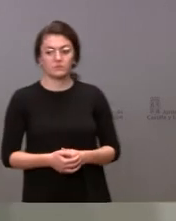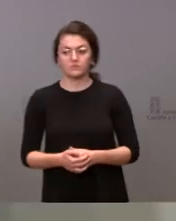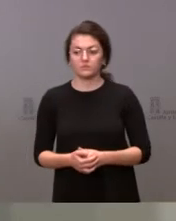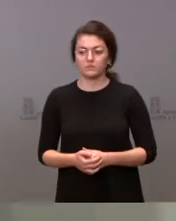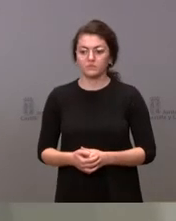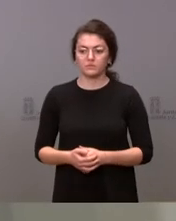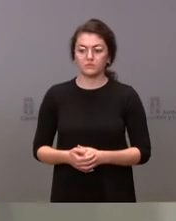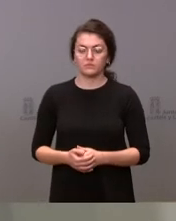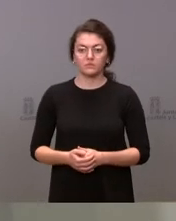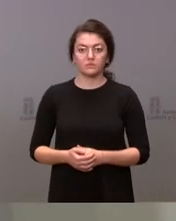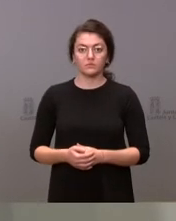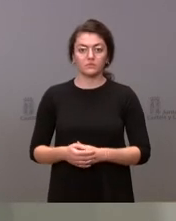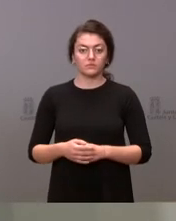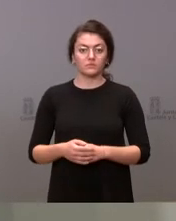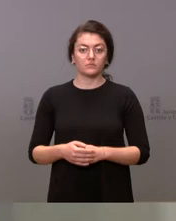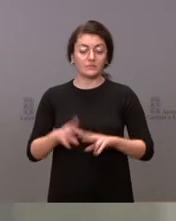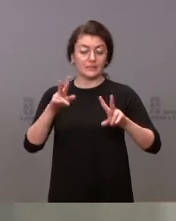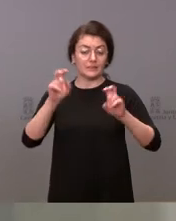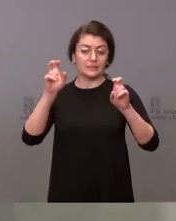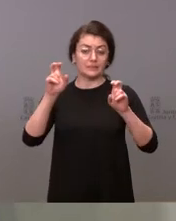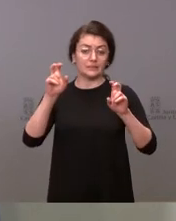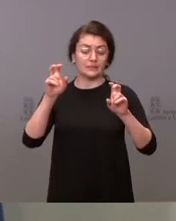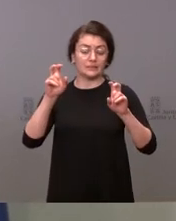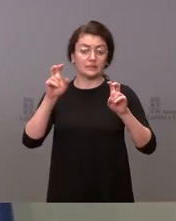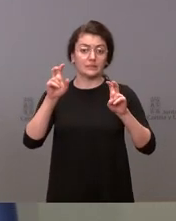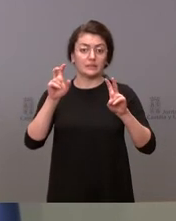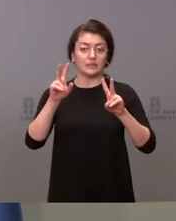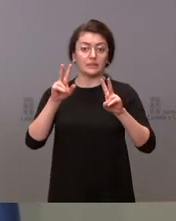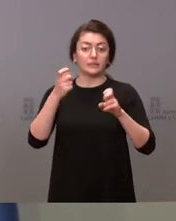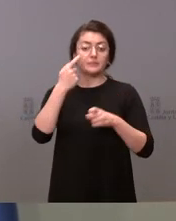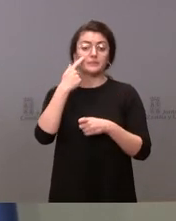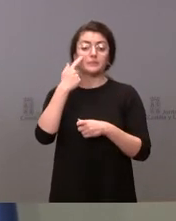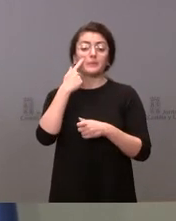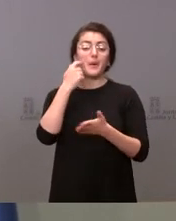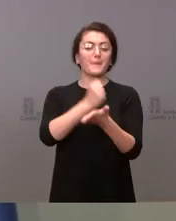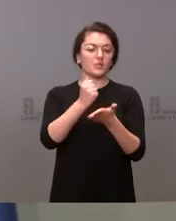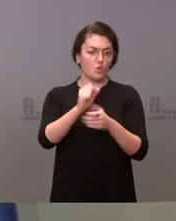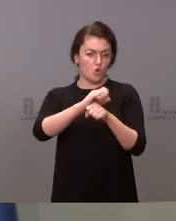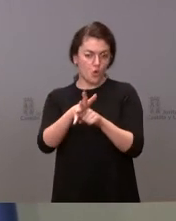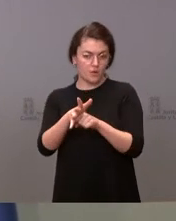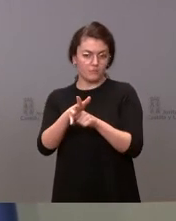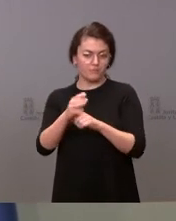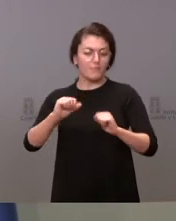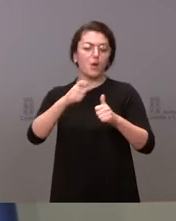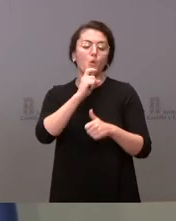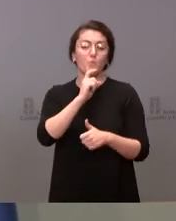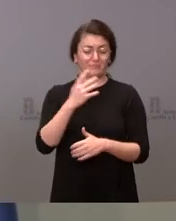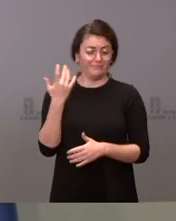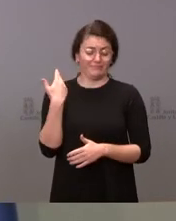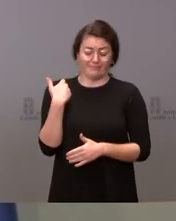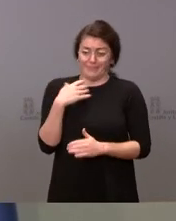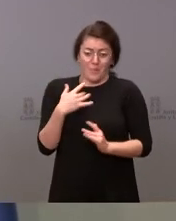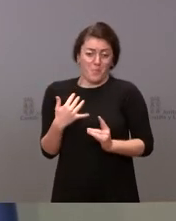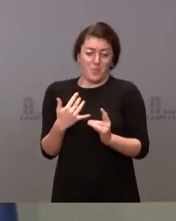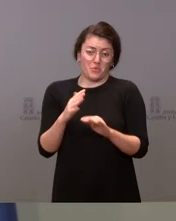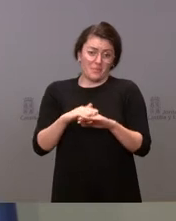Sobre cómo se implementaría el pasaporte. Es pronto para decirlo. Lo único que les podemos decir es que